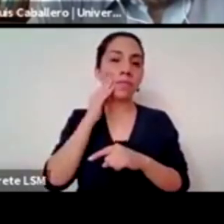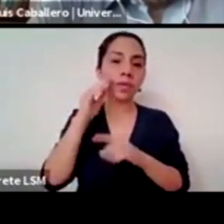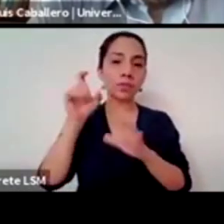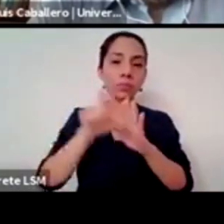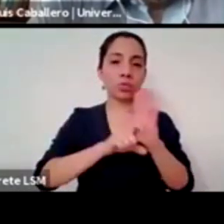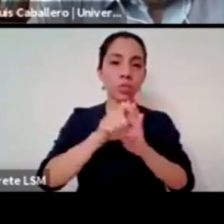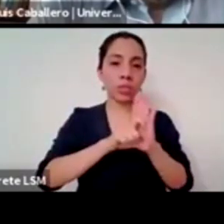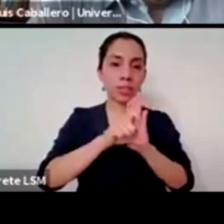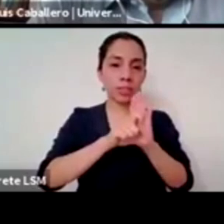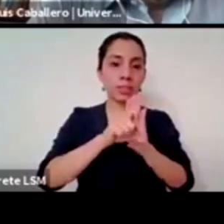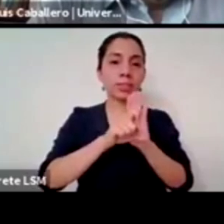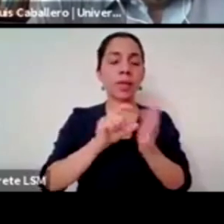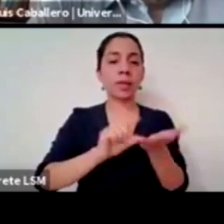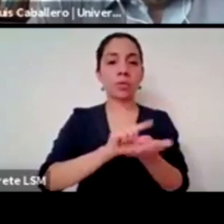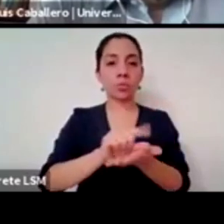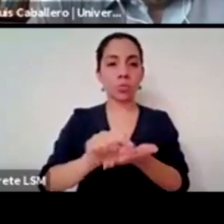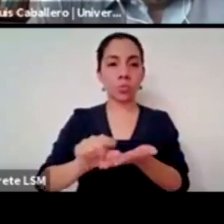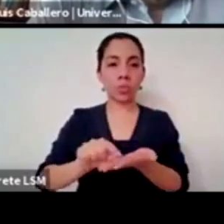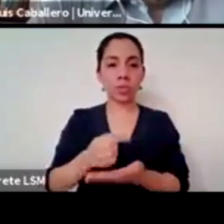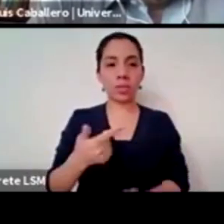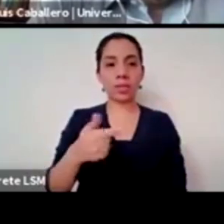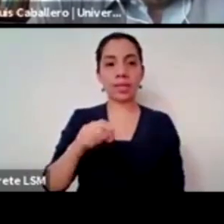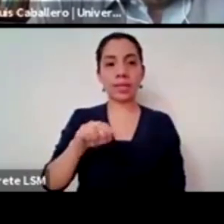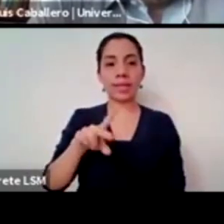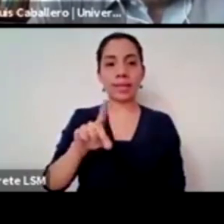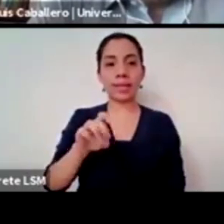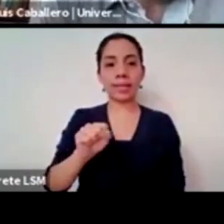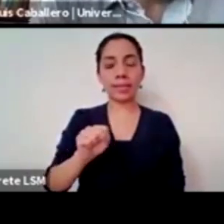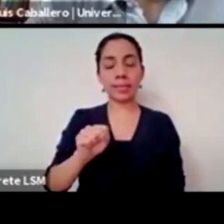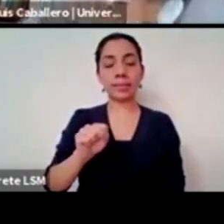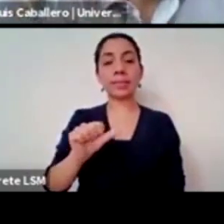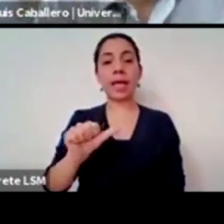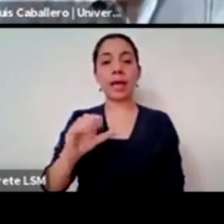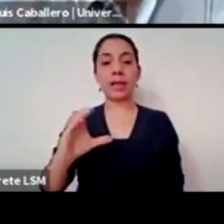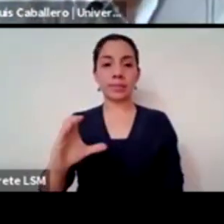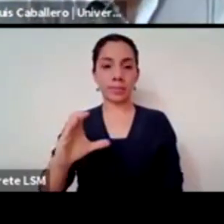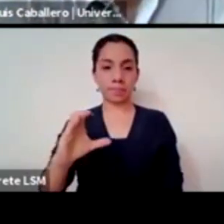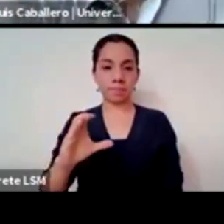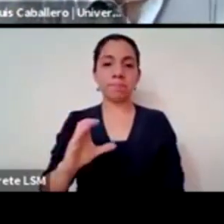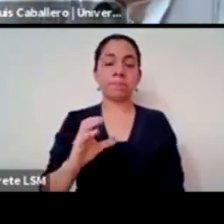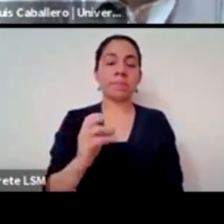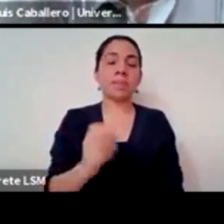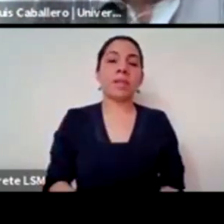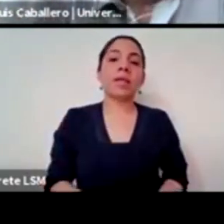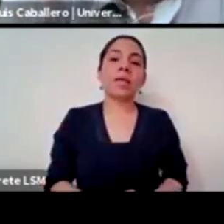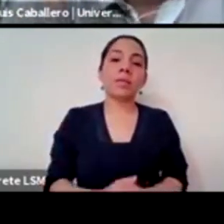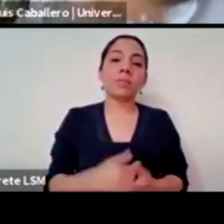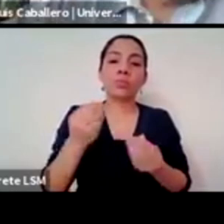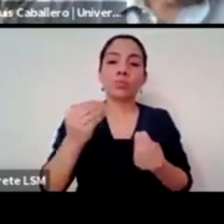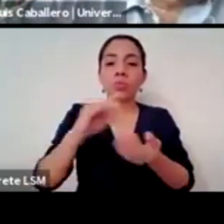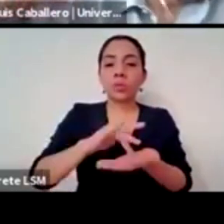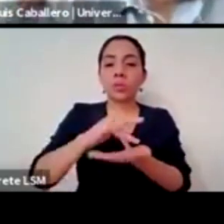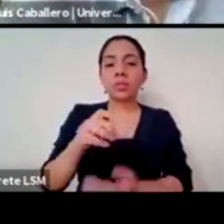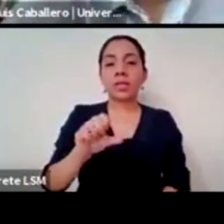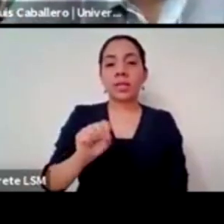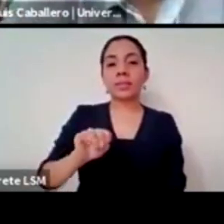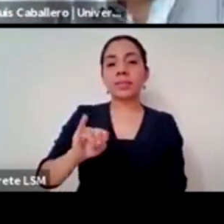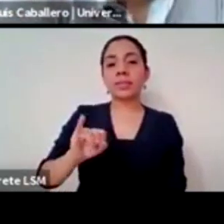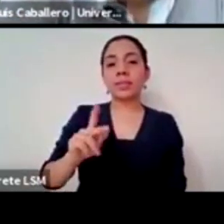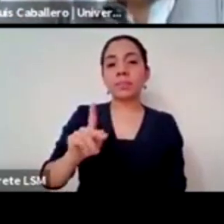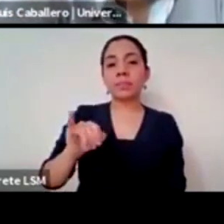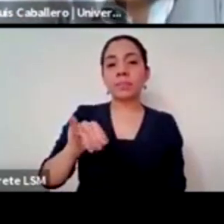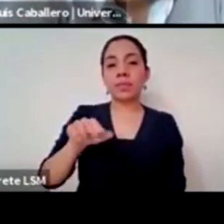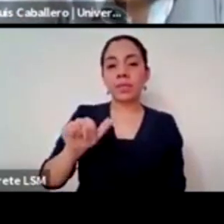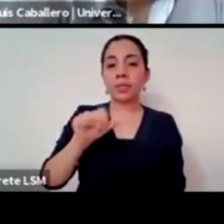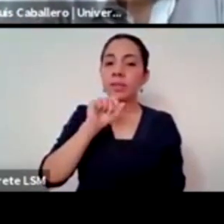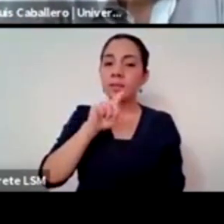porque también somos mileniales entonces reitero un agradecimiento a Cipina a José Luis por tu muy buena